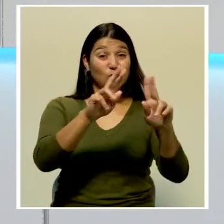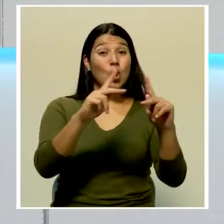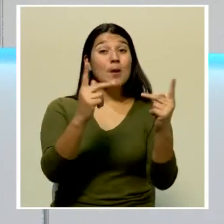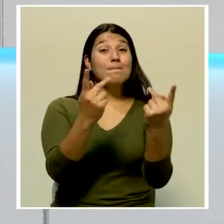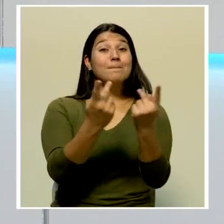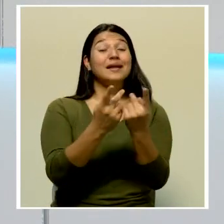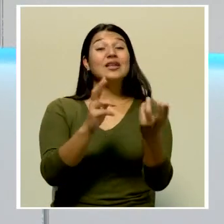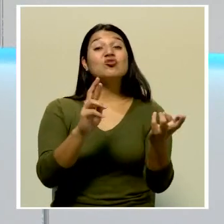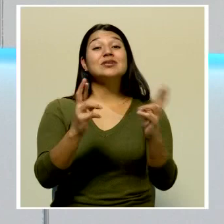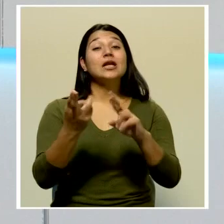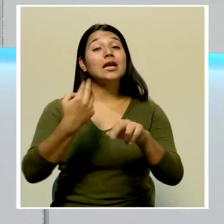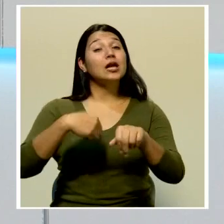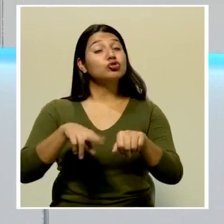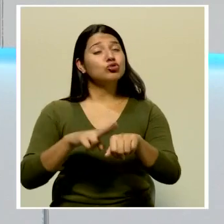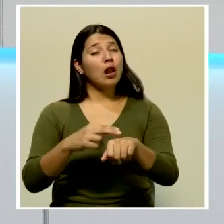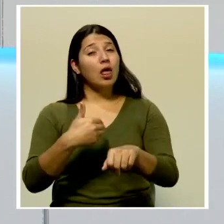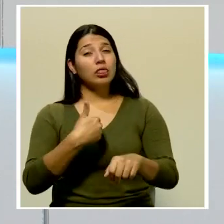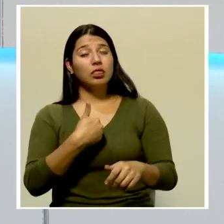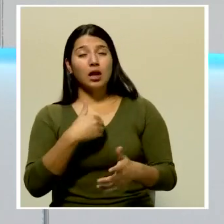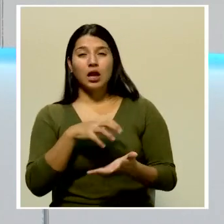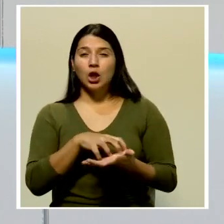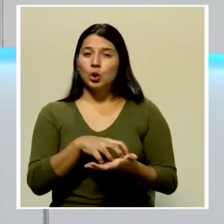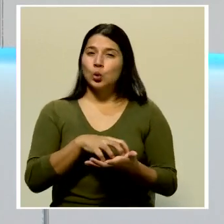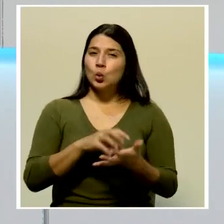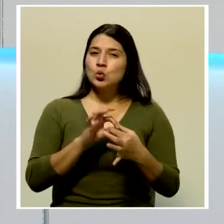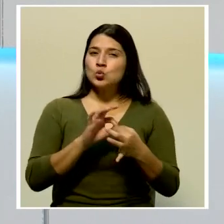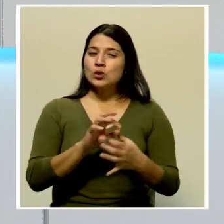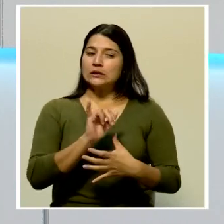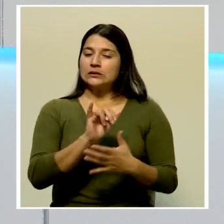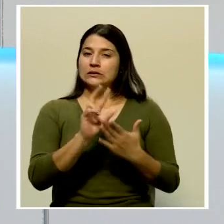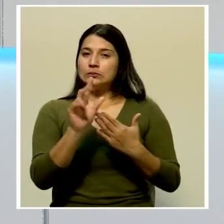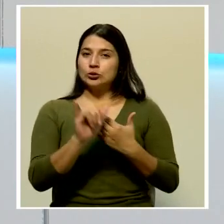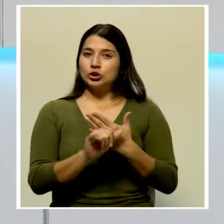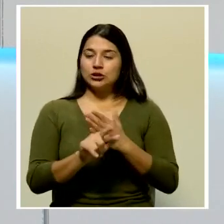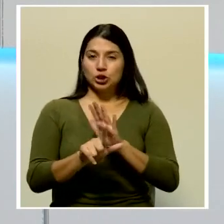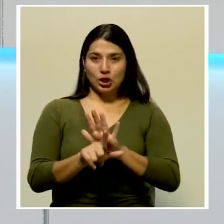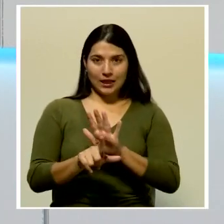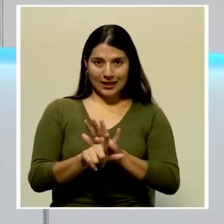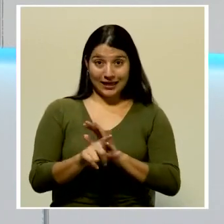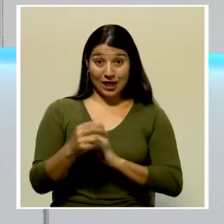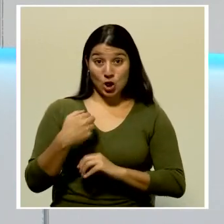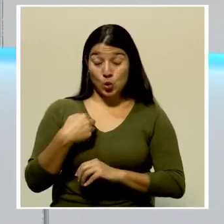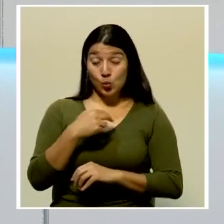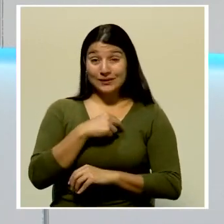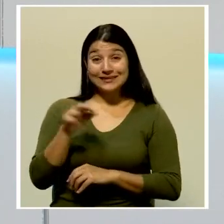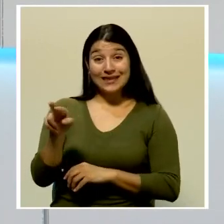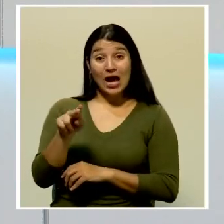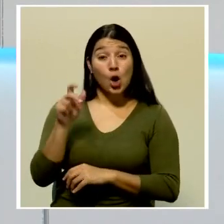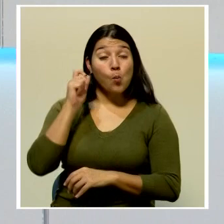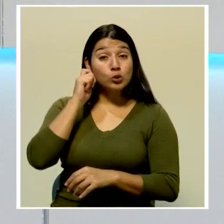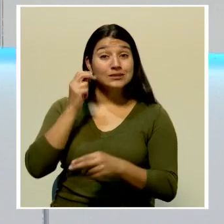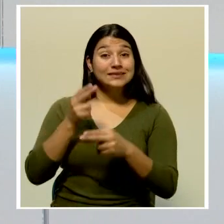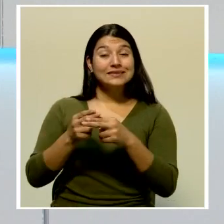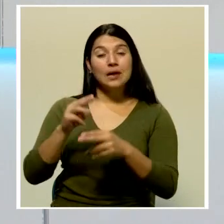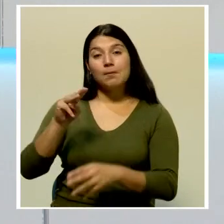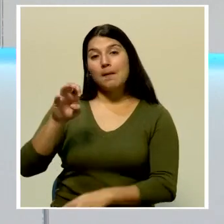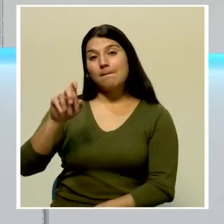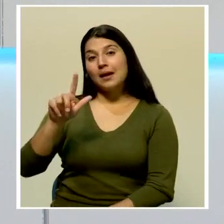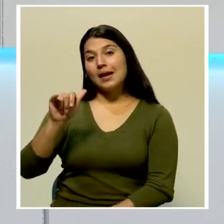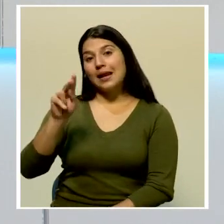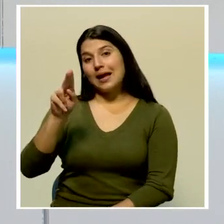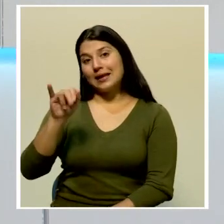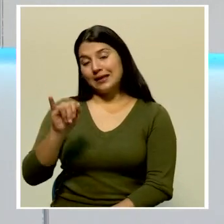Nacional tienen dudas sobre esta iniciativa de ley. Nuestra compañera Melanie Corrales